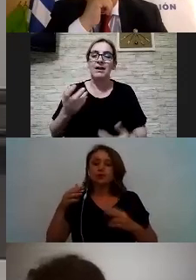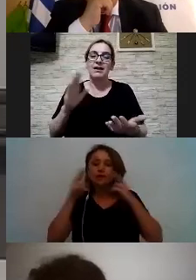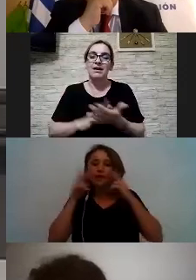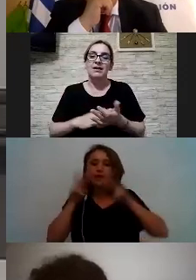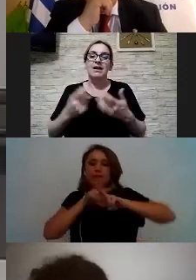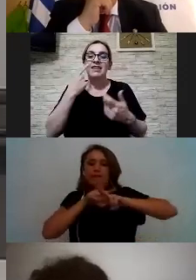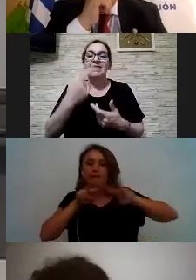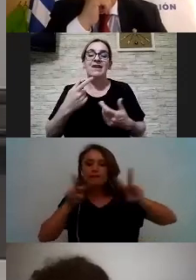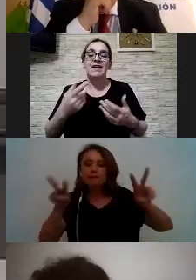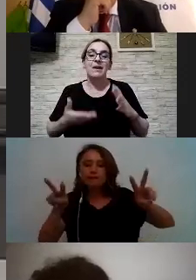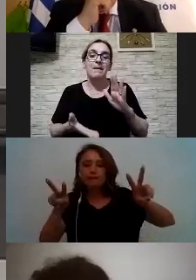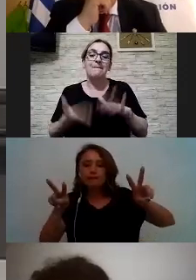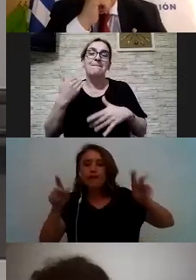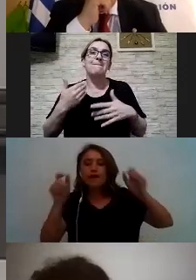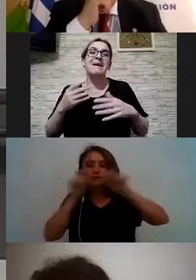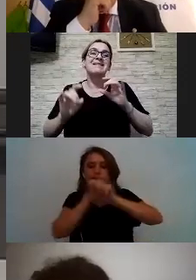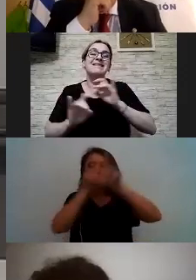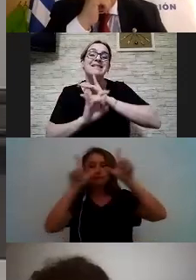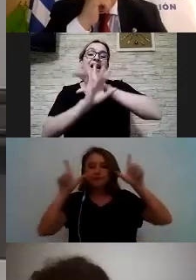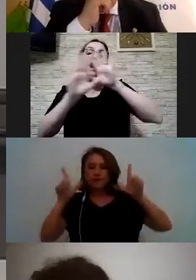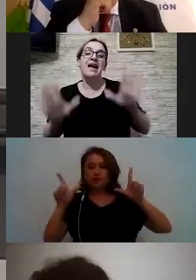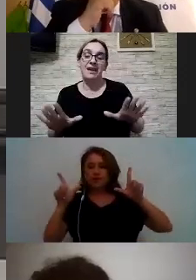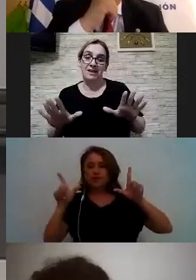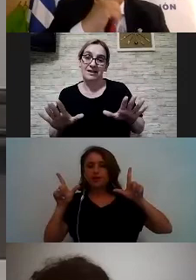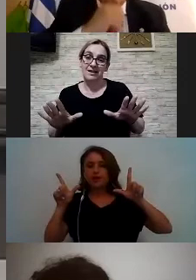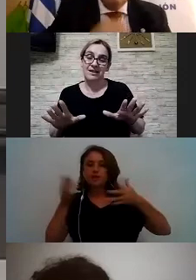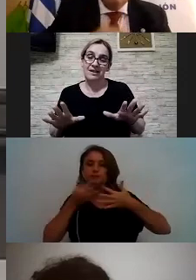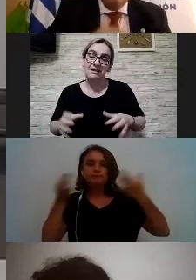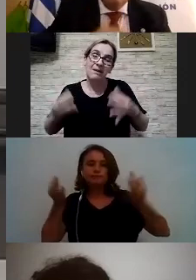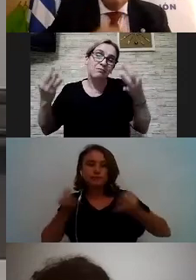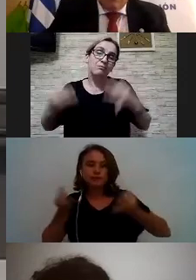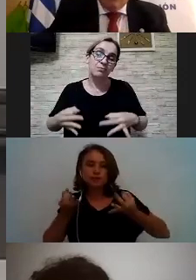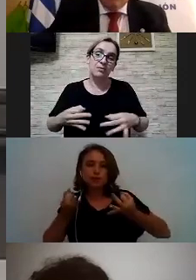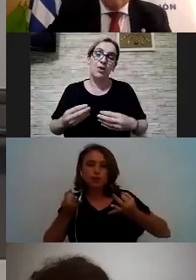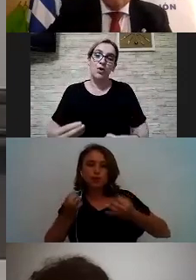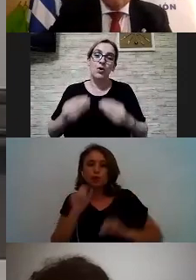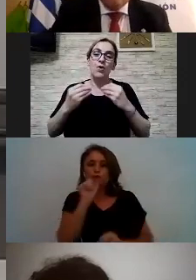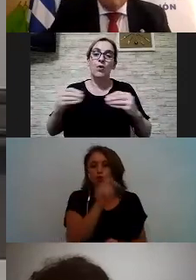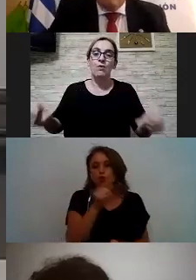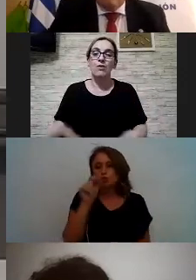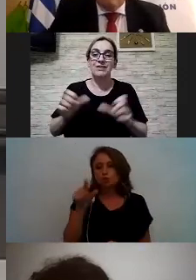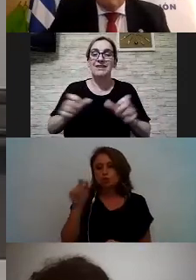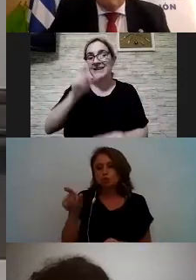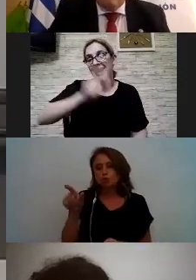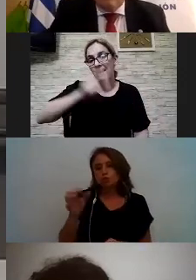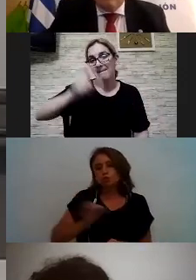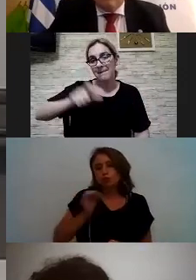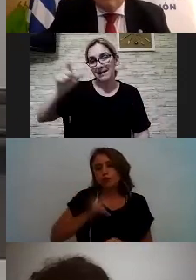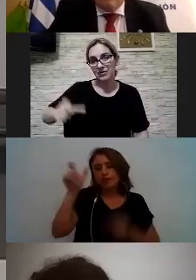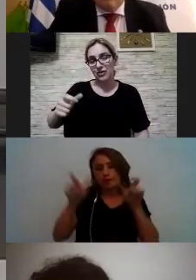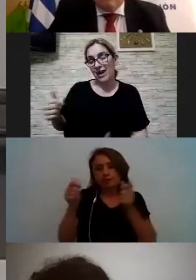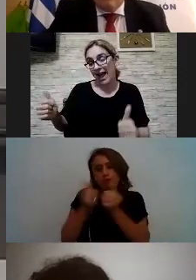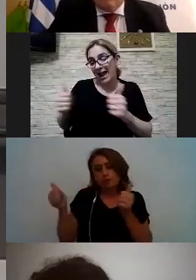forma bastante clara y concreta de cuál es la realidad de las personas que tengo al lado ¿no?